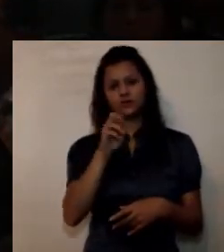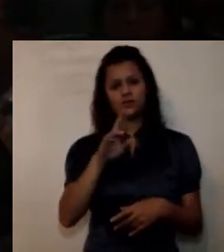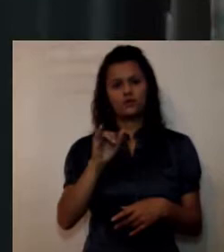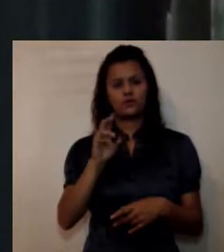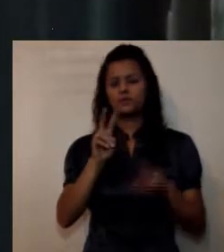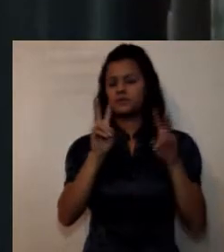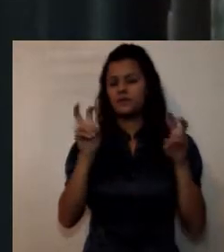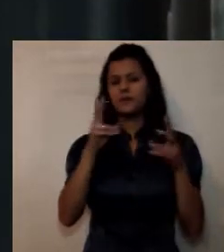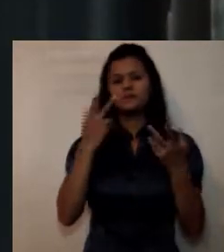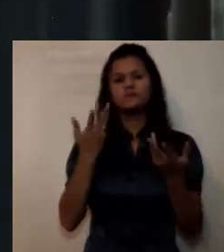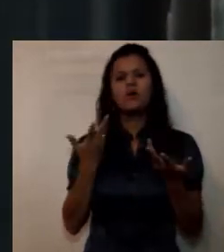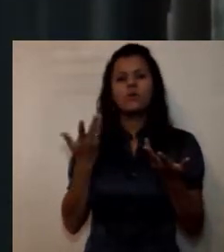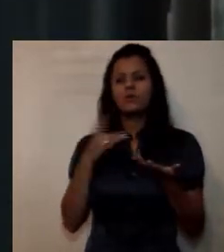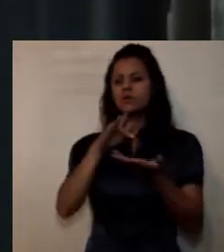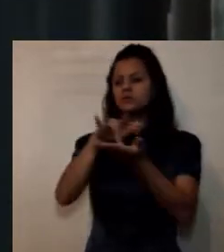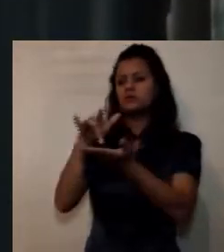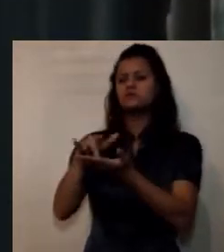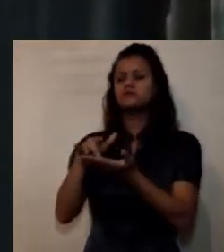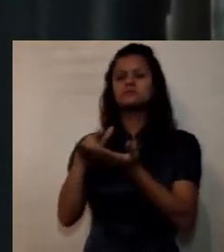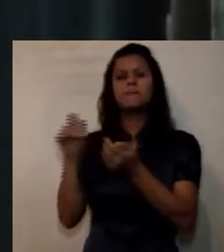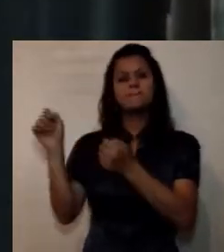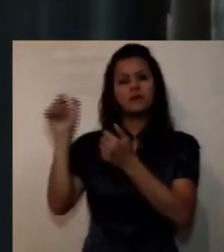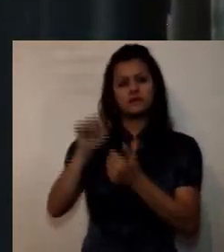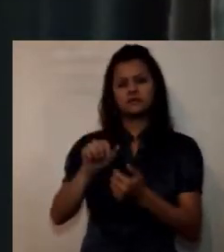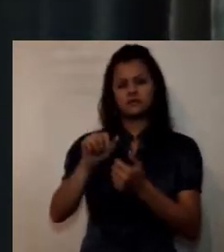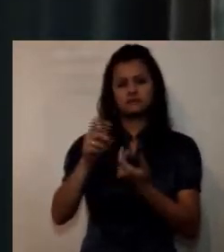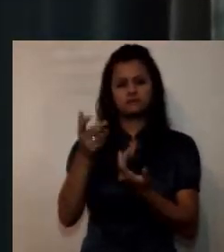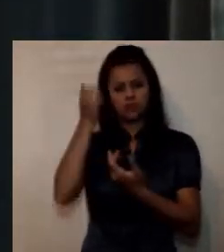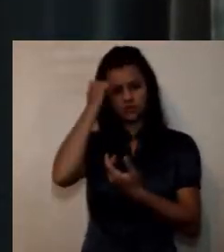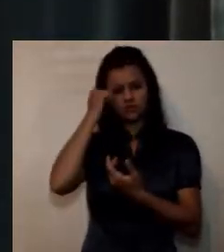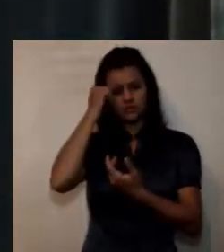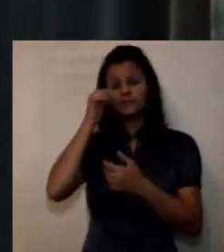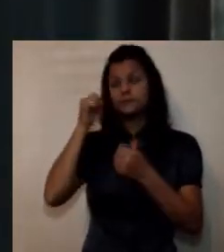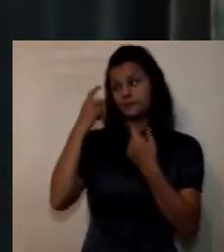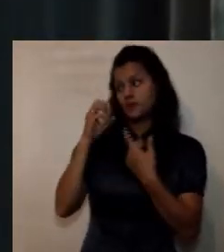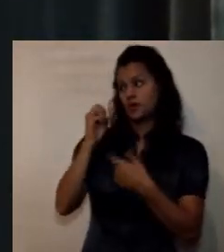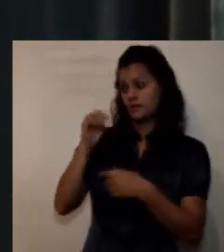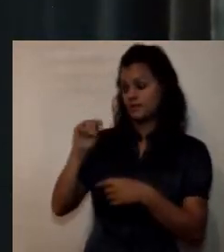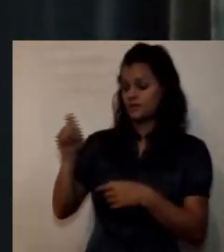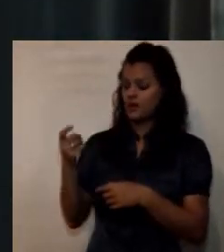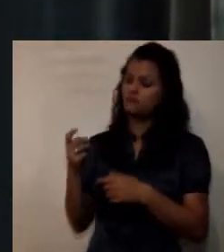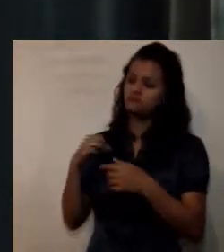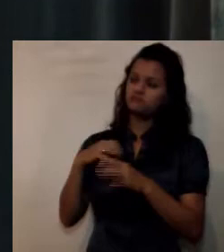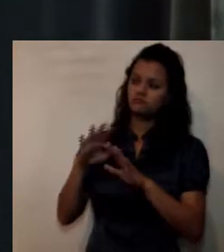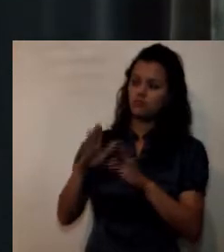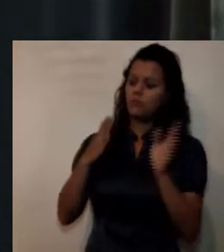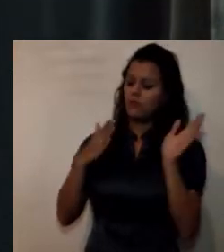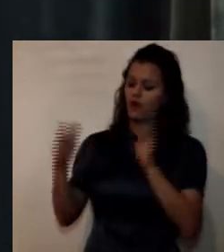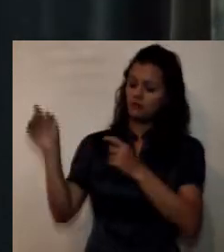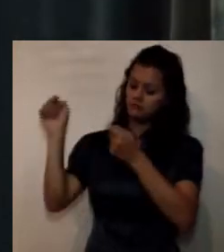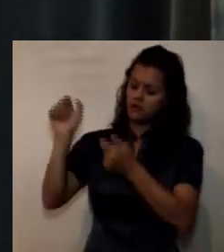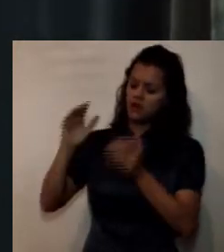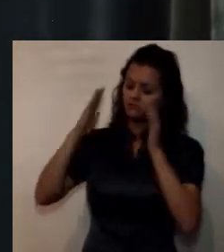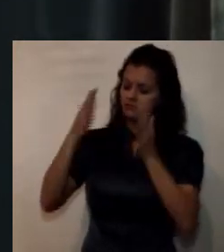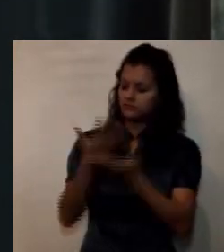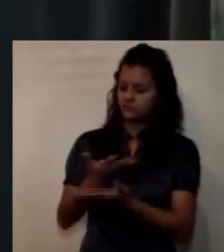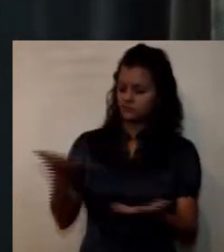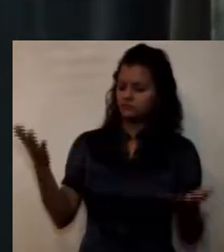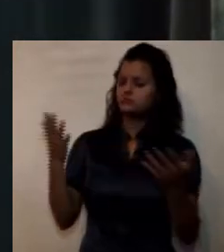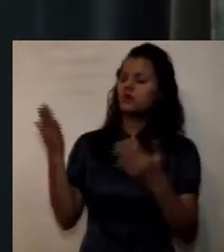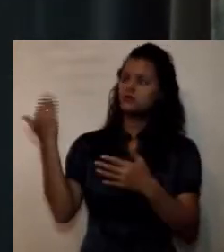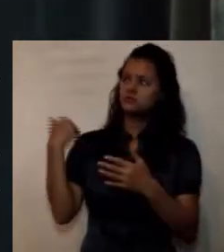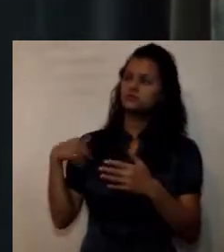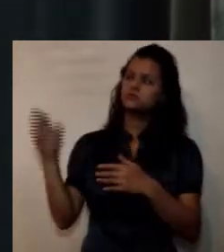si bien es cierto que la UMNG tiene un plan de bienestar y que la presentación se ha dado alguna información al